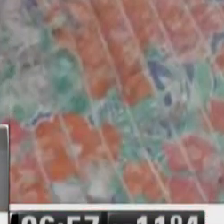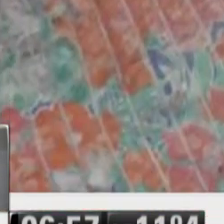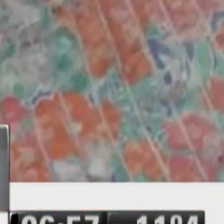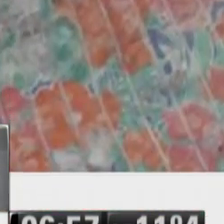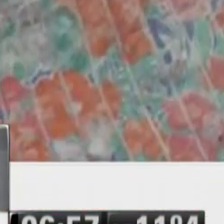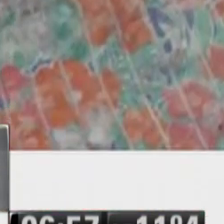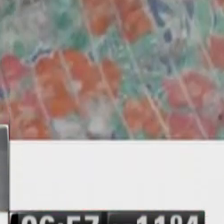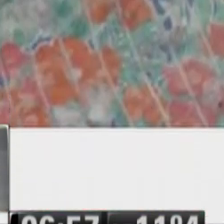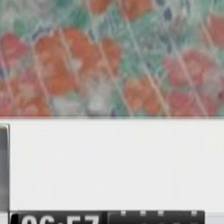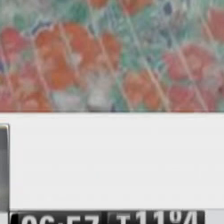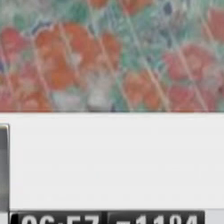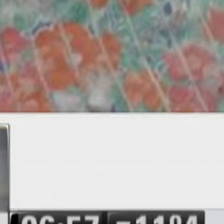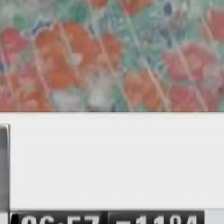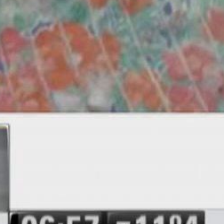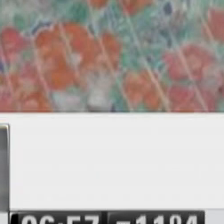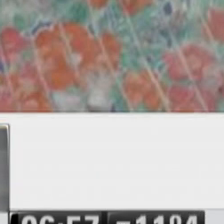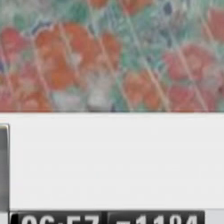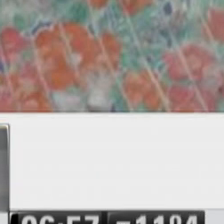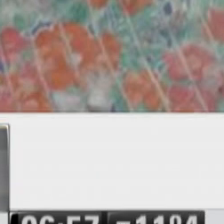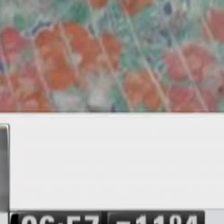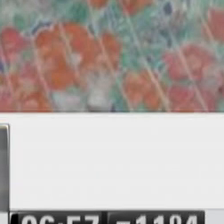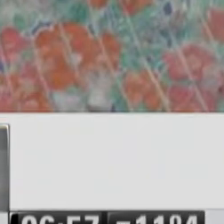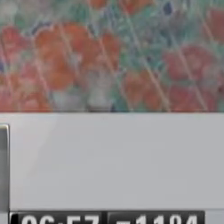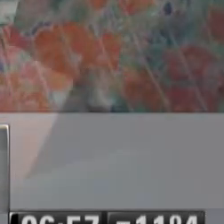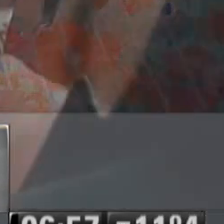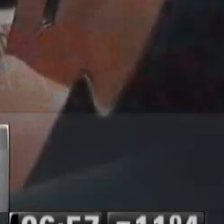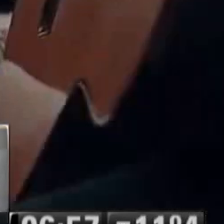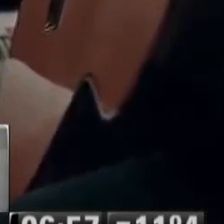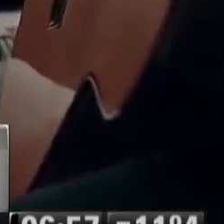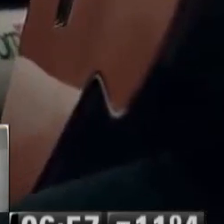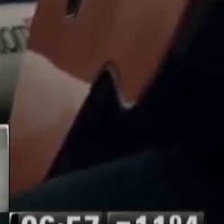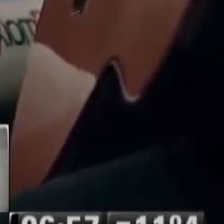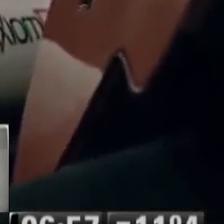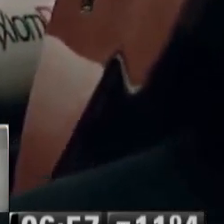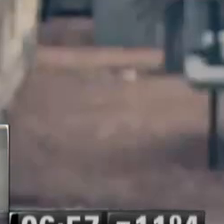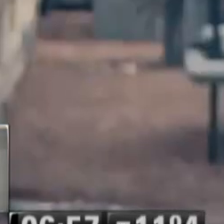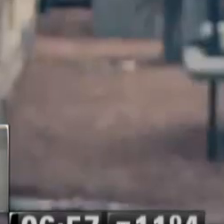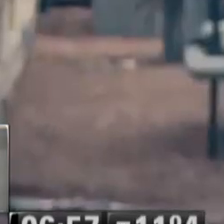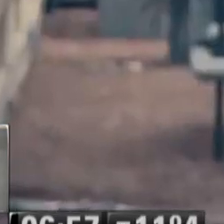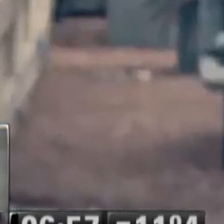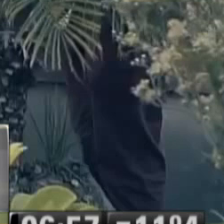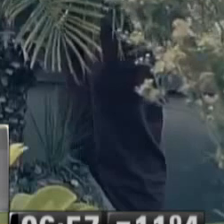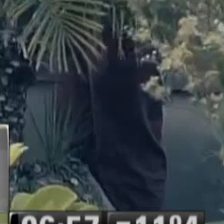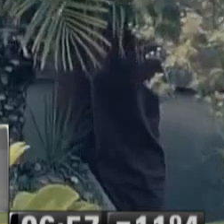Te puse primero, me olvidé de todo, hasta de mí.